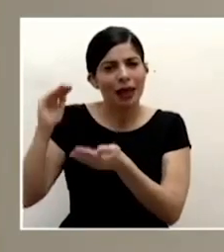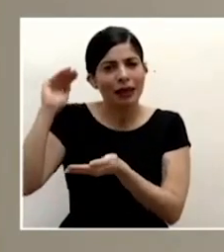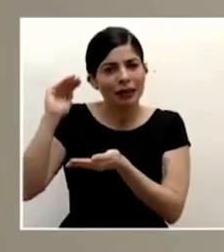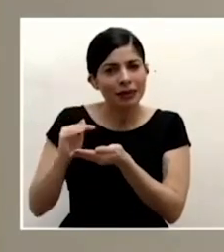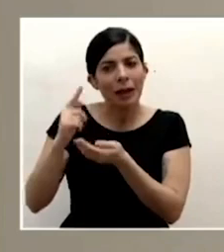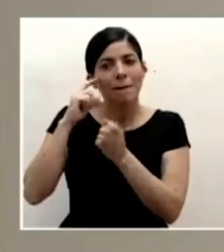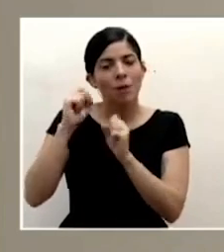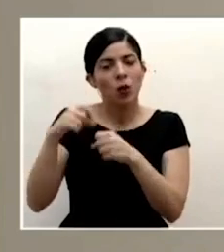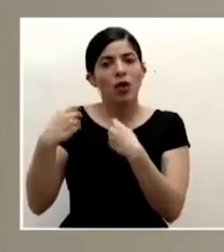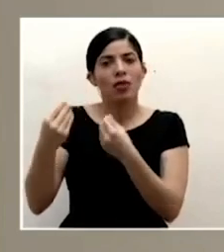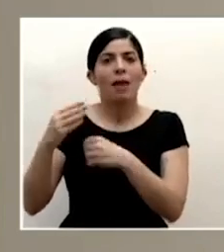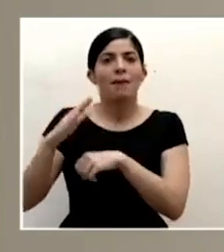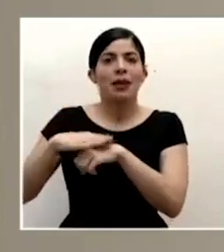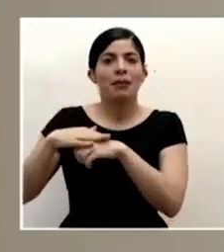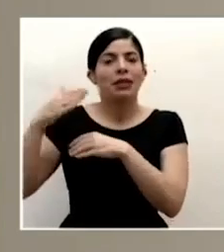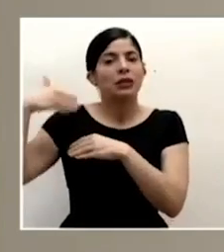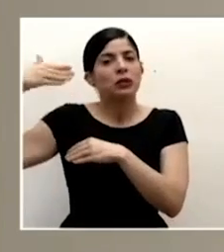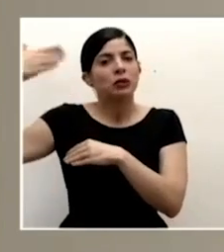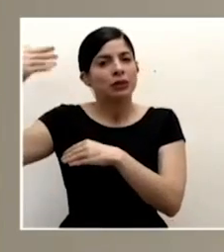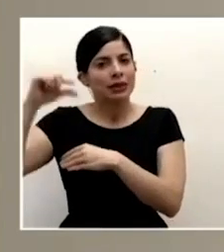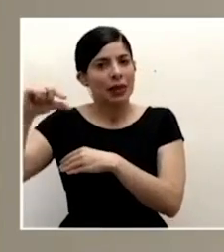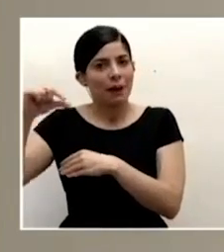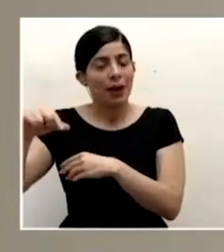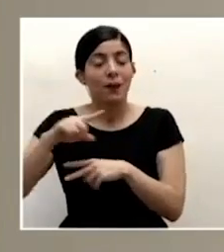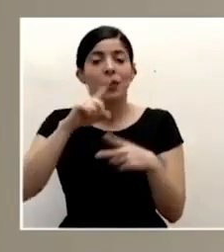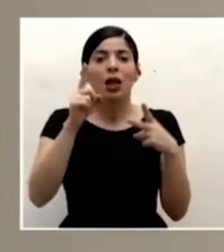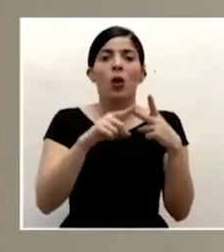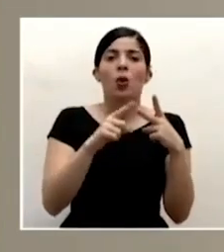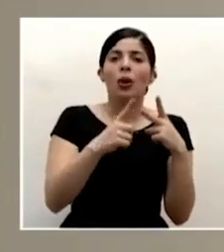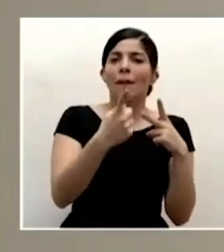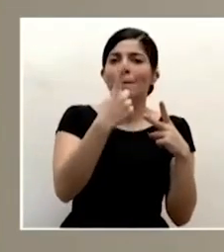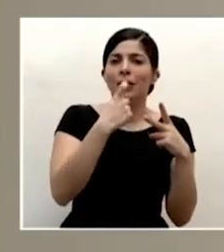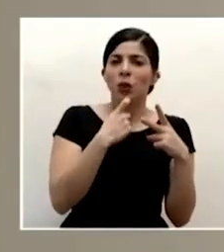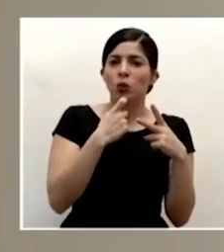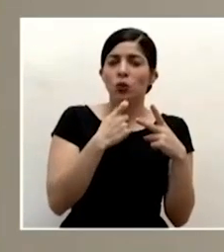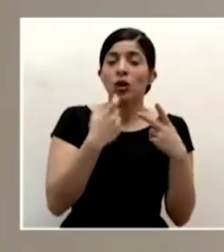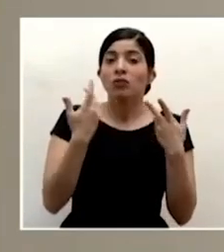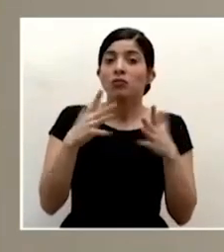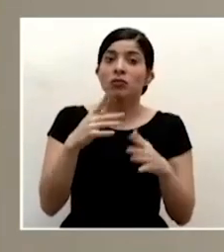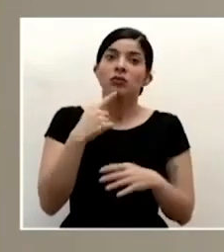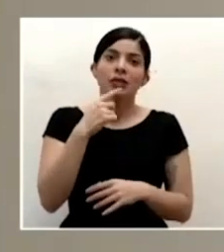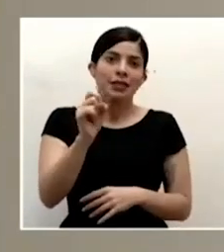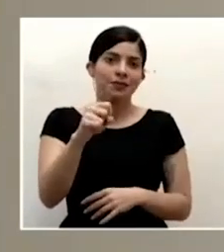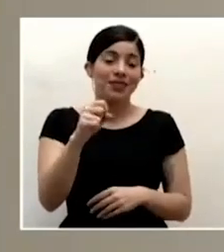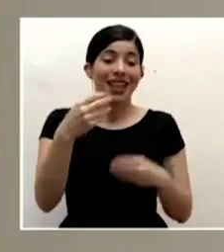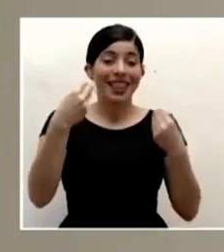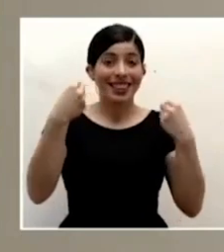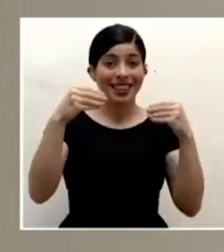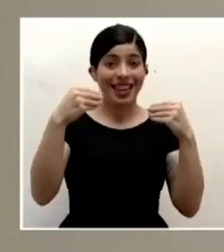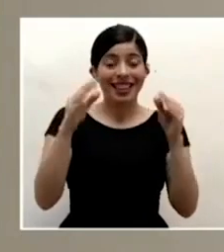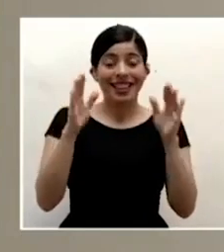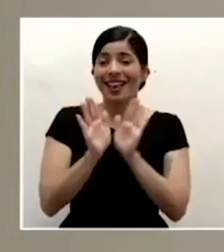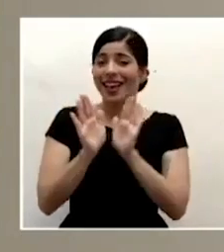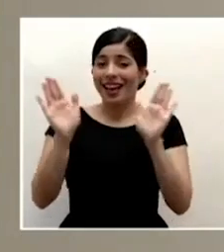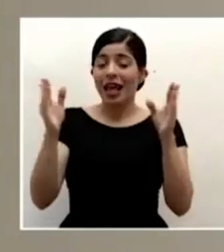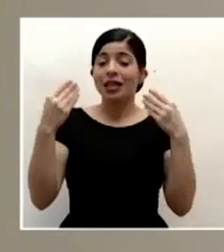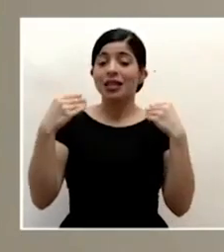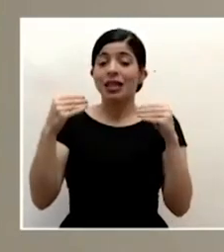para eventualmente permitir el funcionamiento en las siguientes semanas y la otra pregunta es ya hemos dicho bueno si las tiendas en general